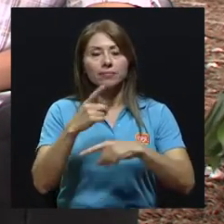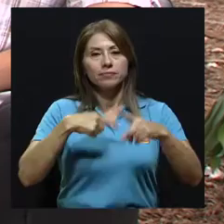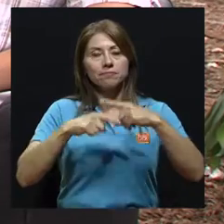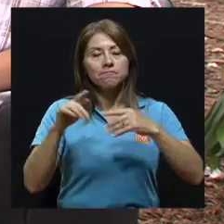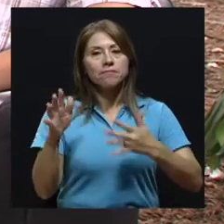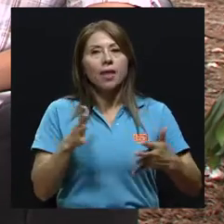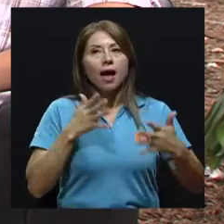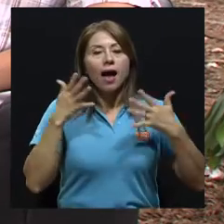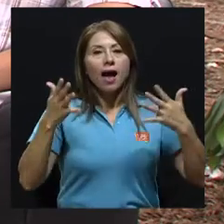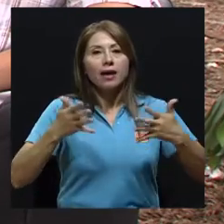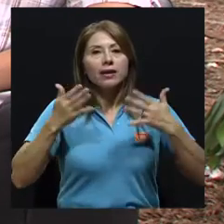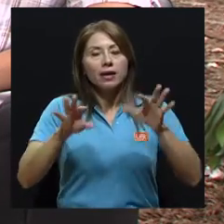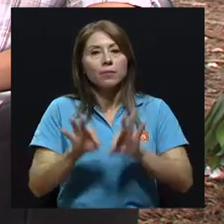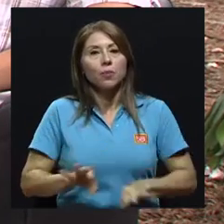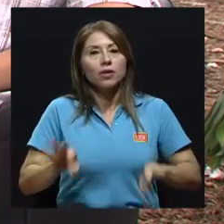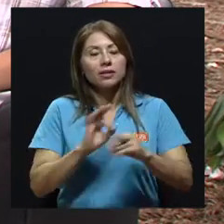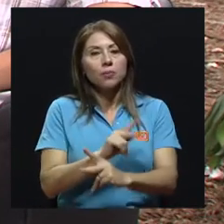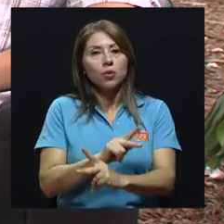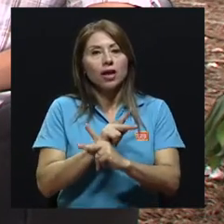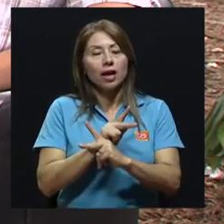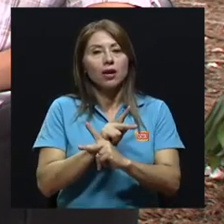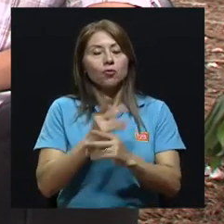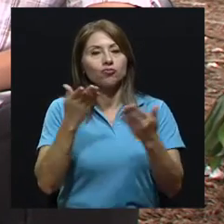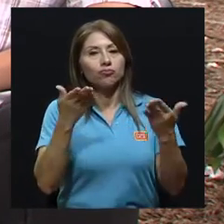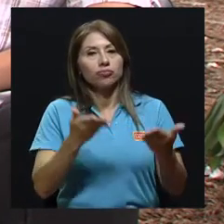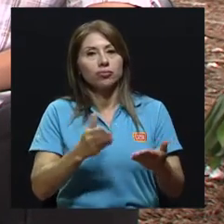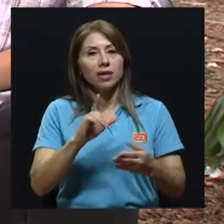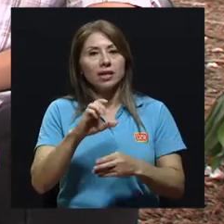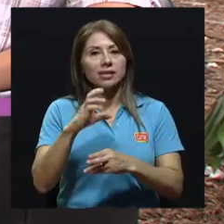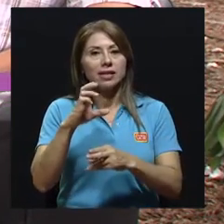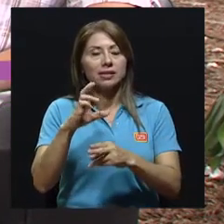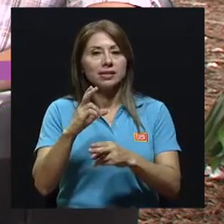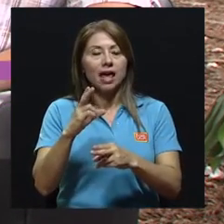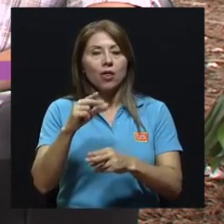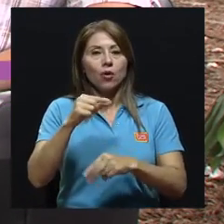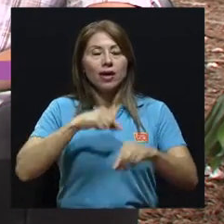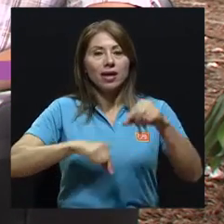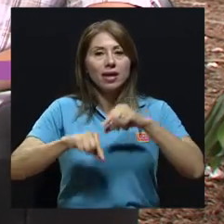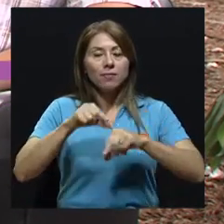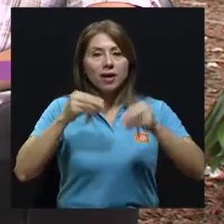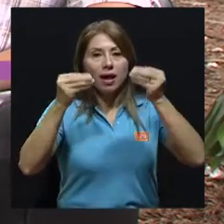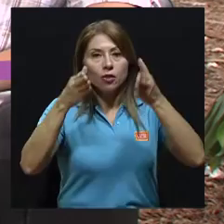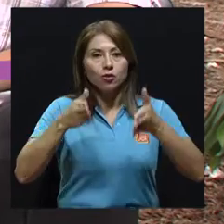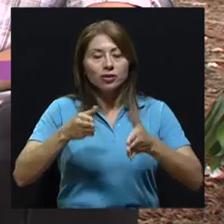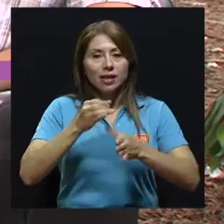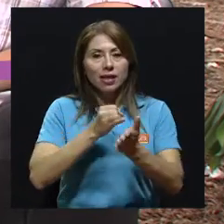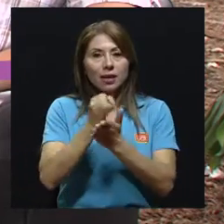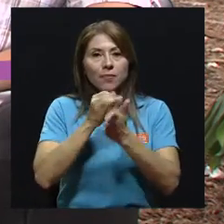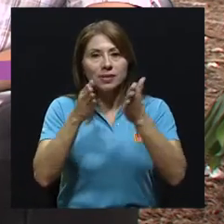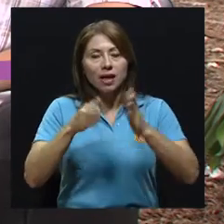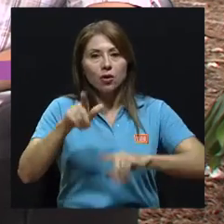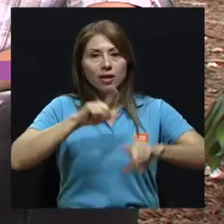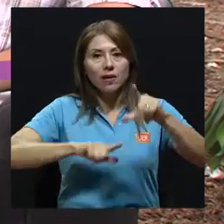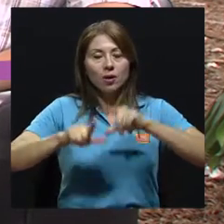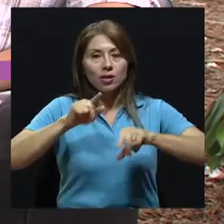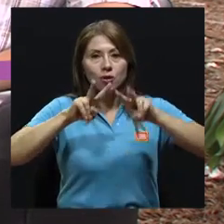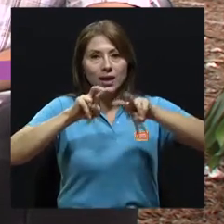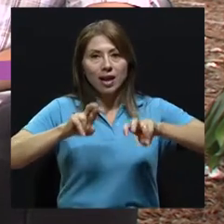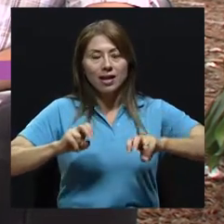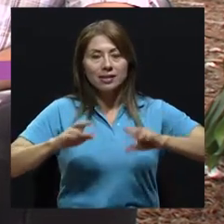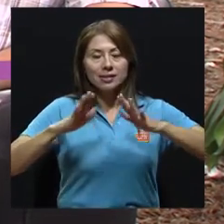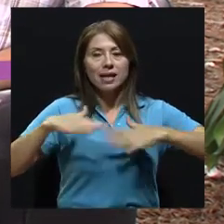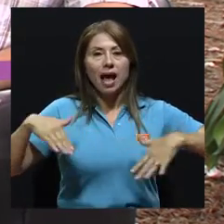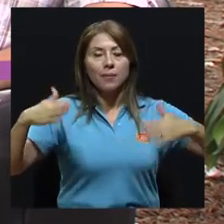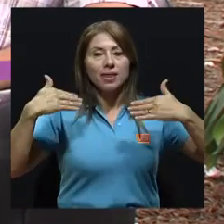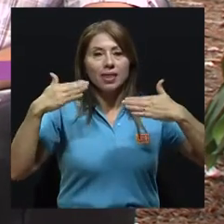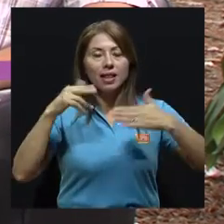proteger nuestro aire y para ello contamos con la presencia de licenciado en química, docente e investigador del Laboratorio de Análisis